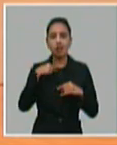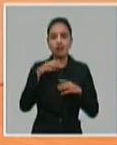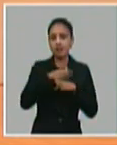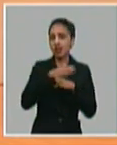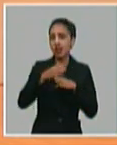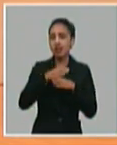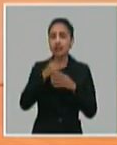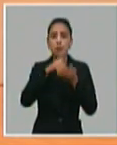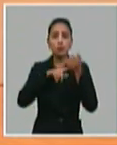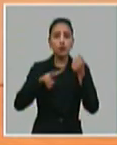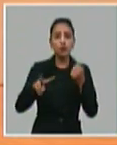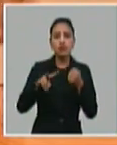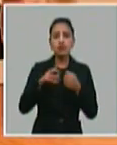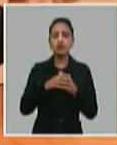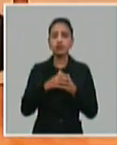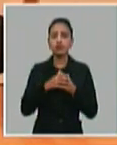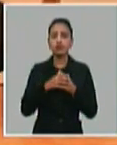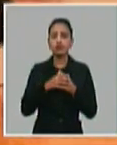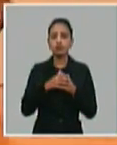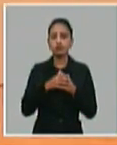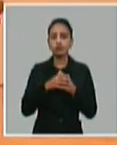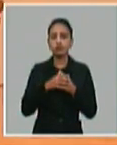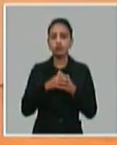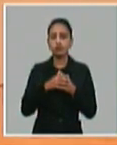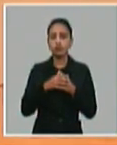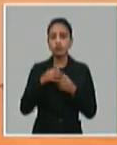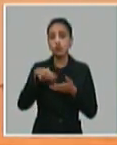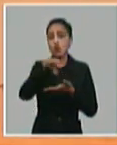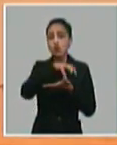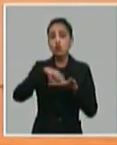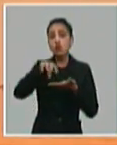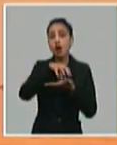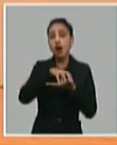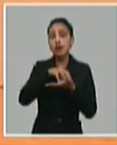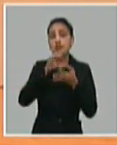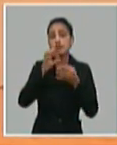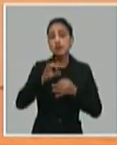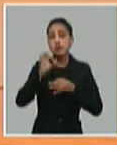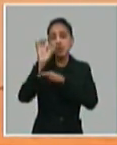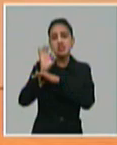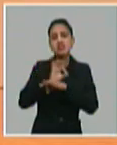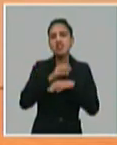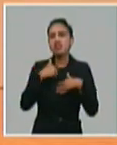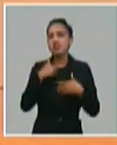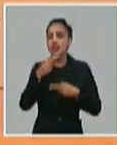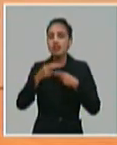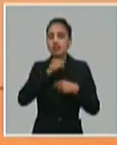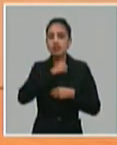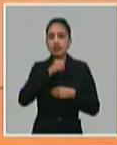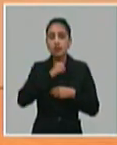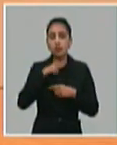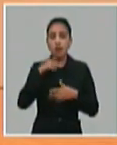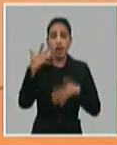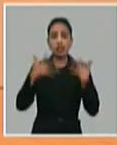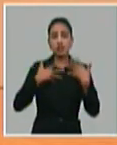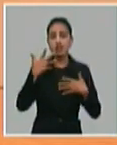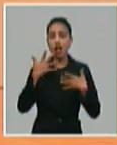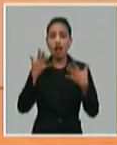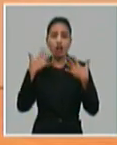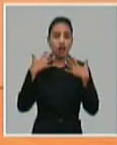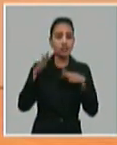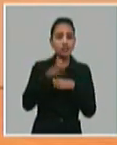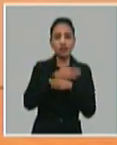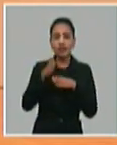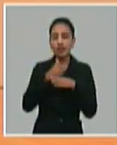territorios. Generalmente son instalaciones que están diseñadas para actividades recreativas con un nivel